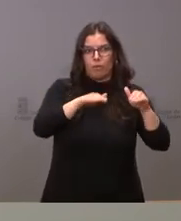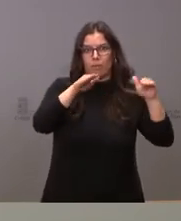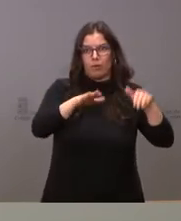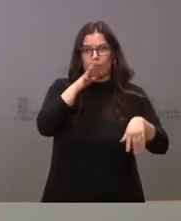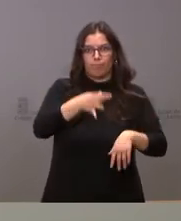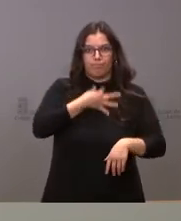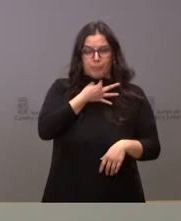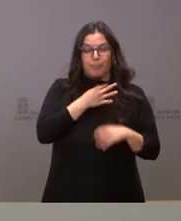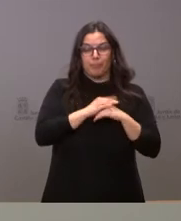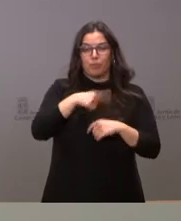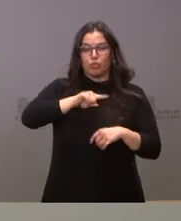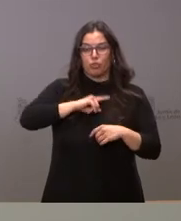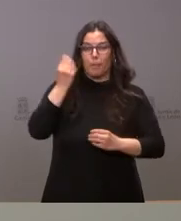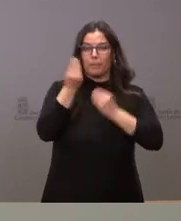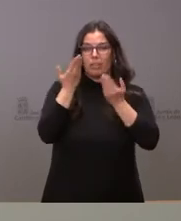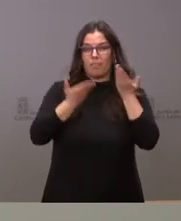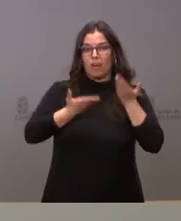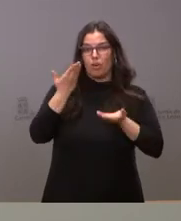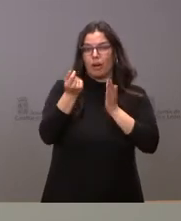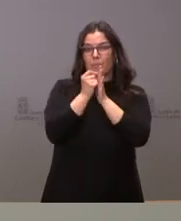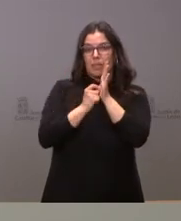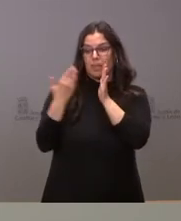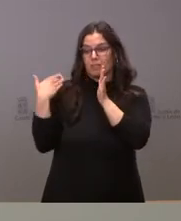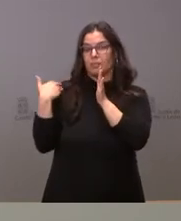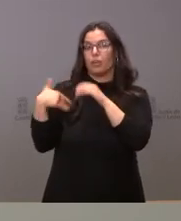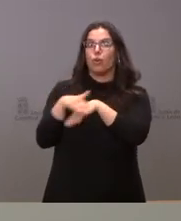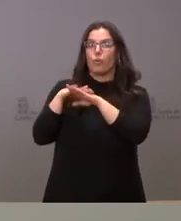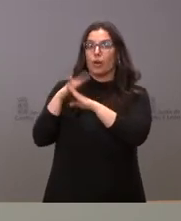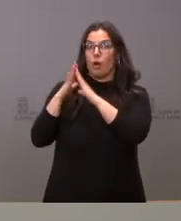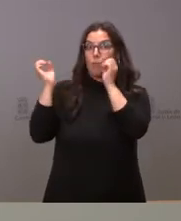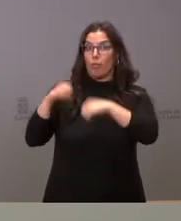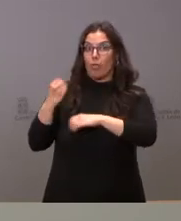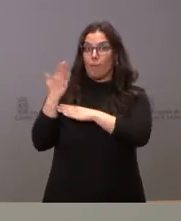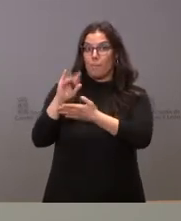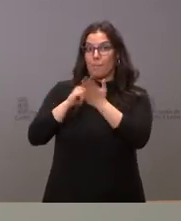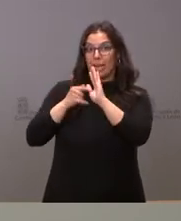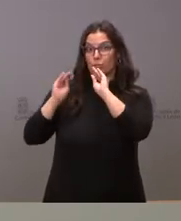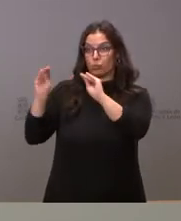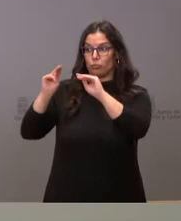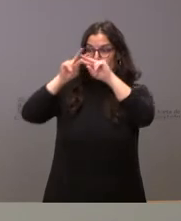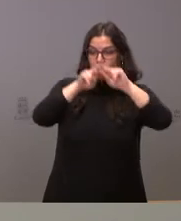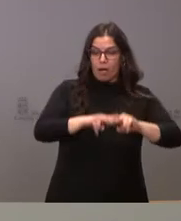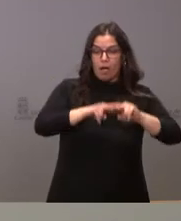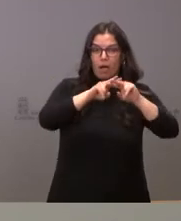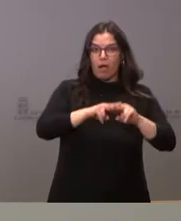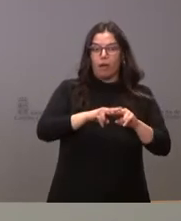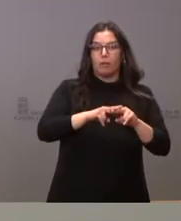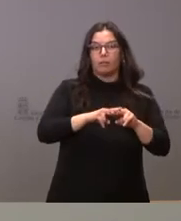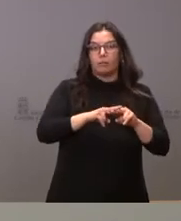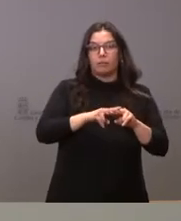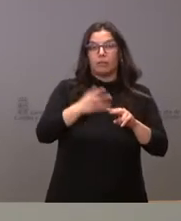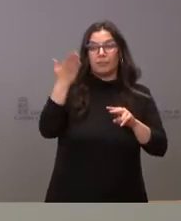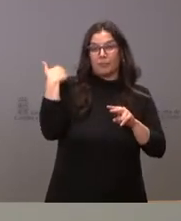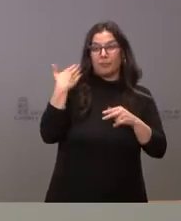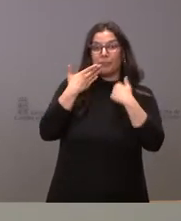valoración de estas medidas que aprobó el Gobierno y que no se corresponde con cuáles fueron las